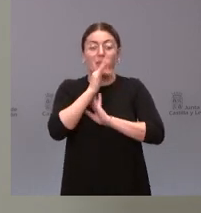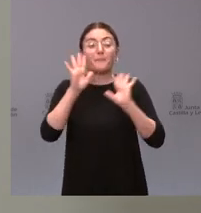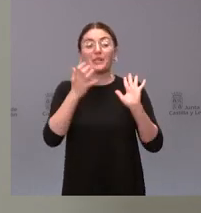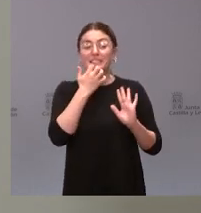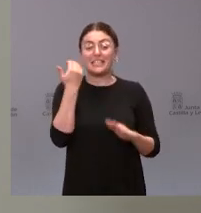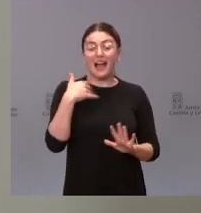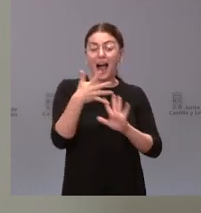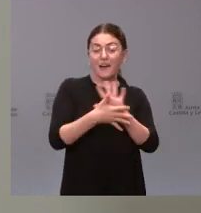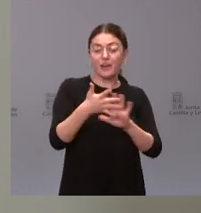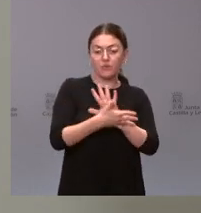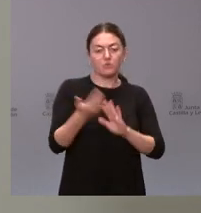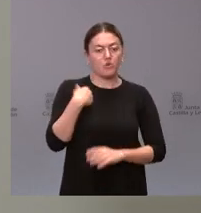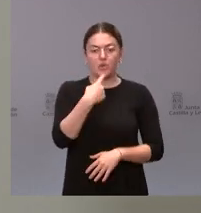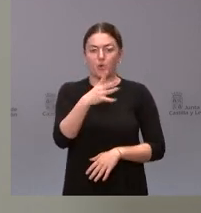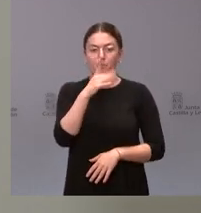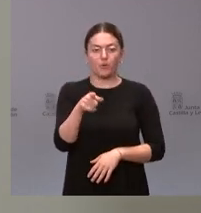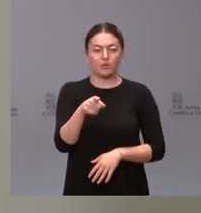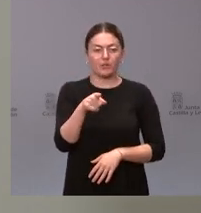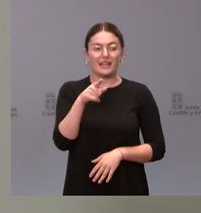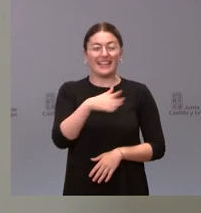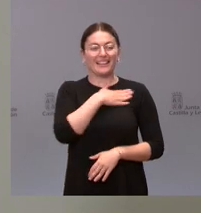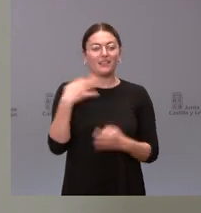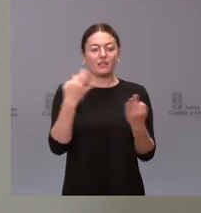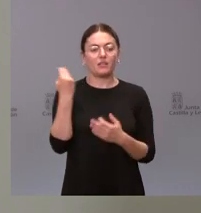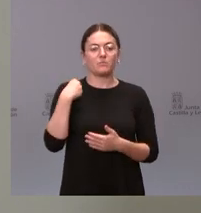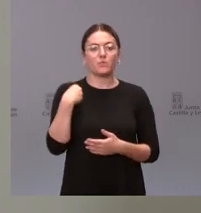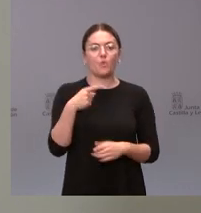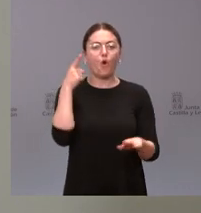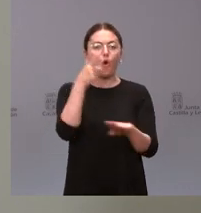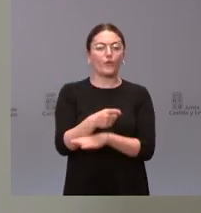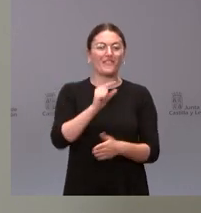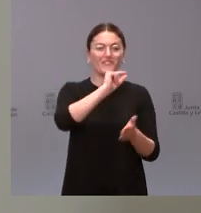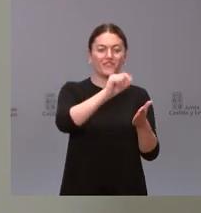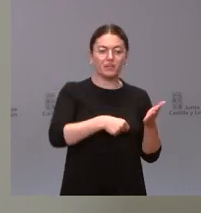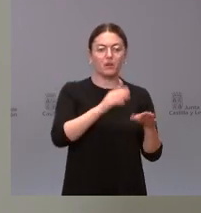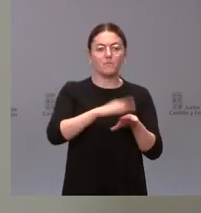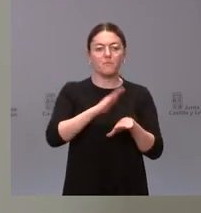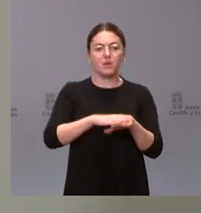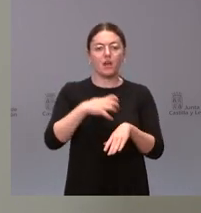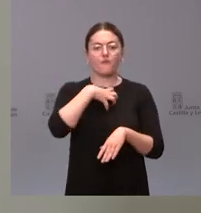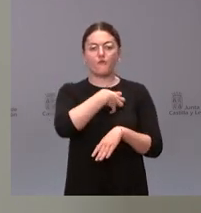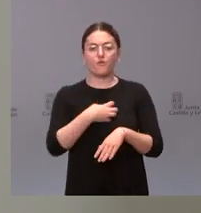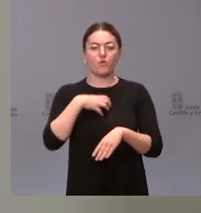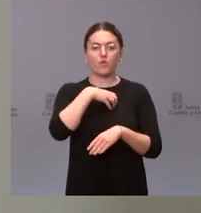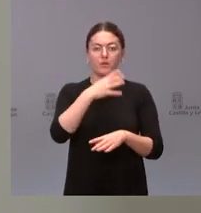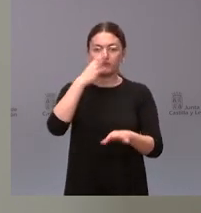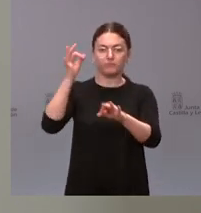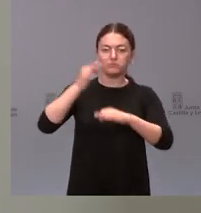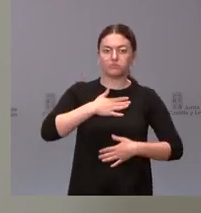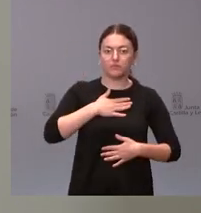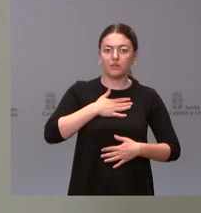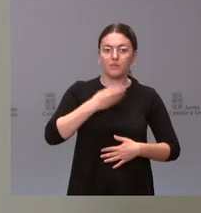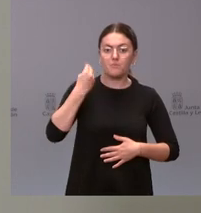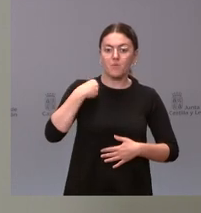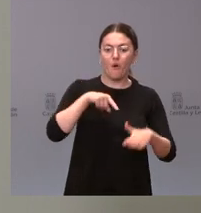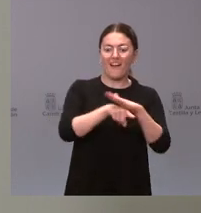porque es intención del consejero el firmar la orden de acumulación de estas funciones de